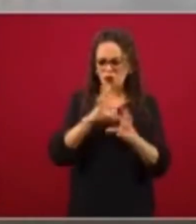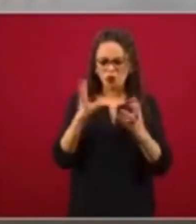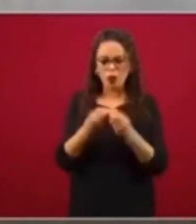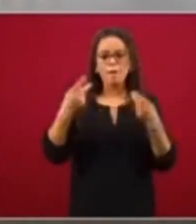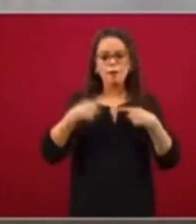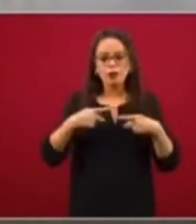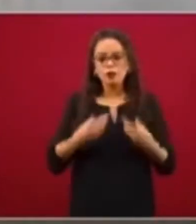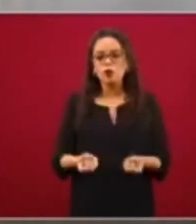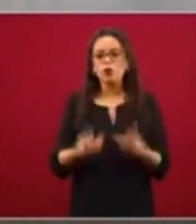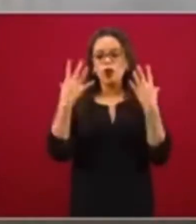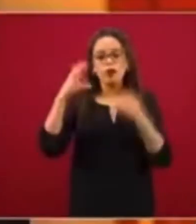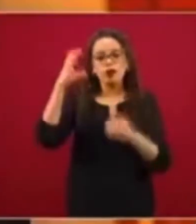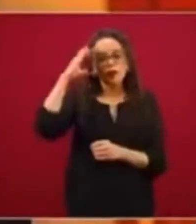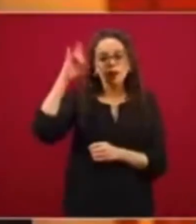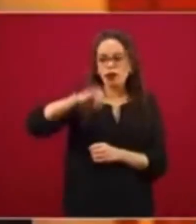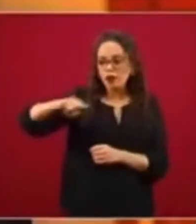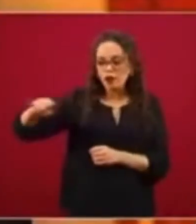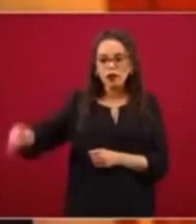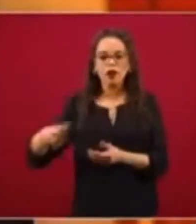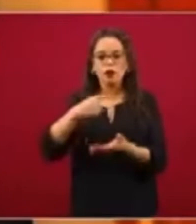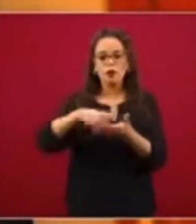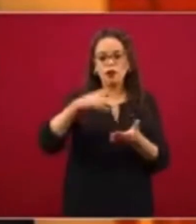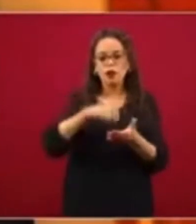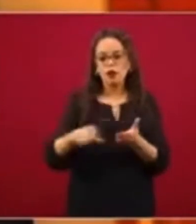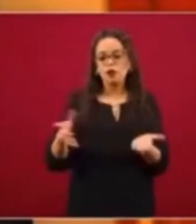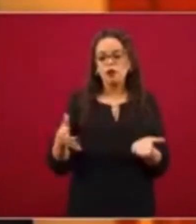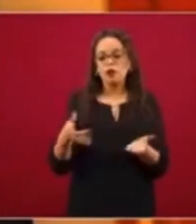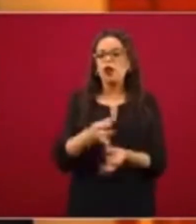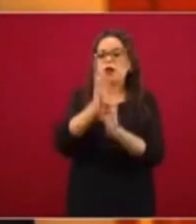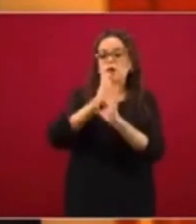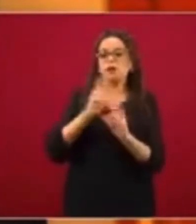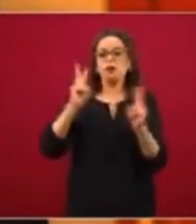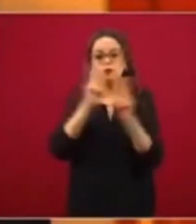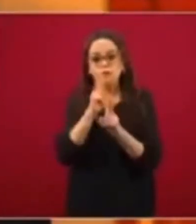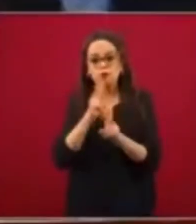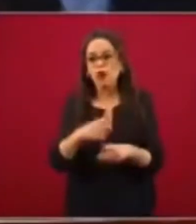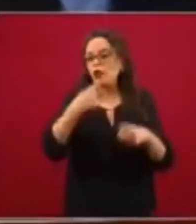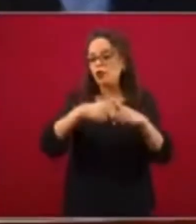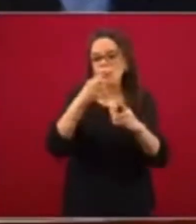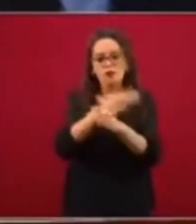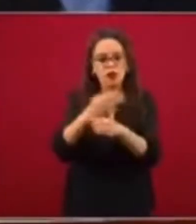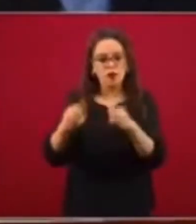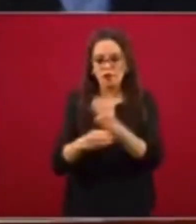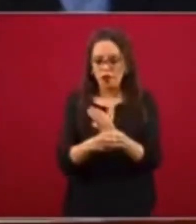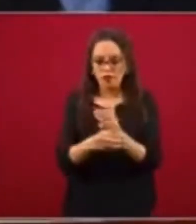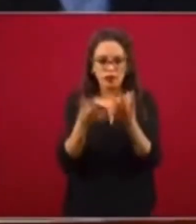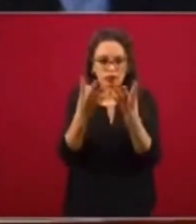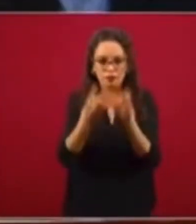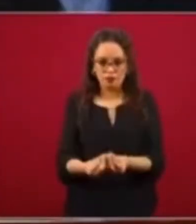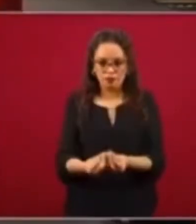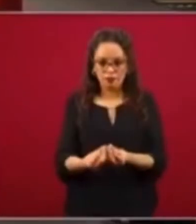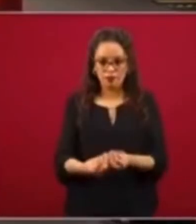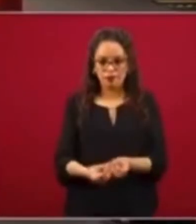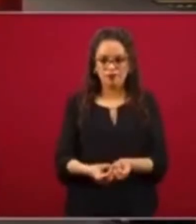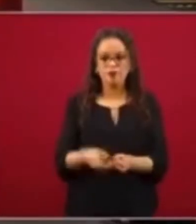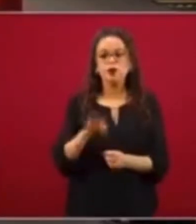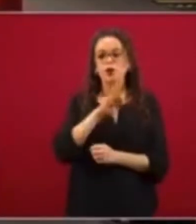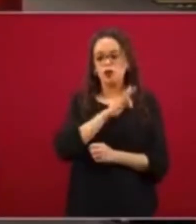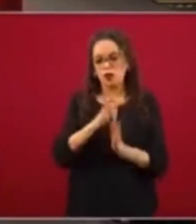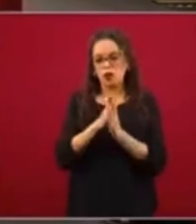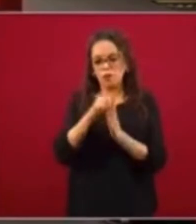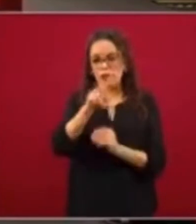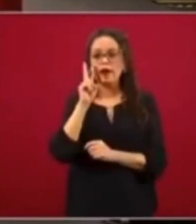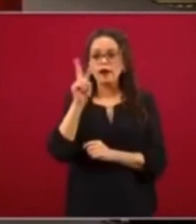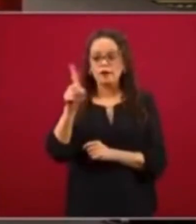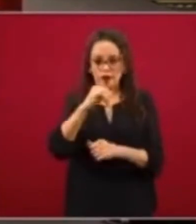y otros insumos que han sido adquiridos. Y le pido si es tan amable de revisarlo ahí. La usted